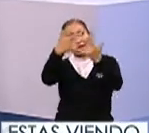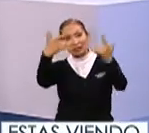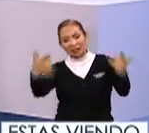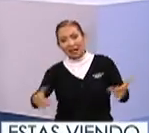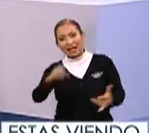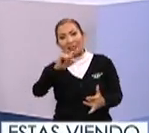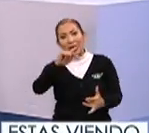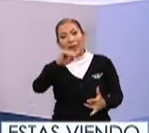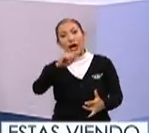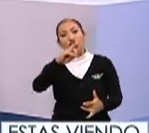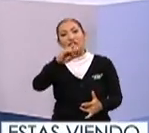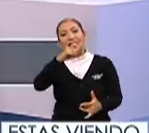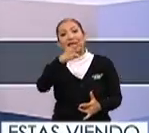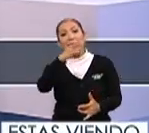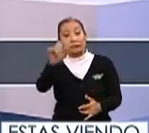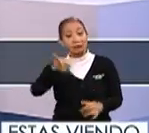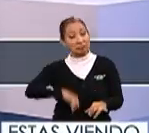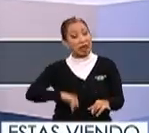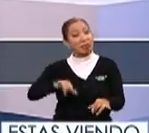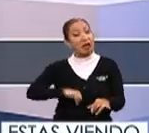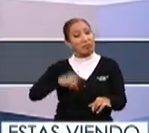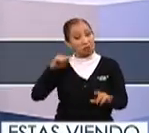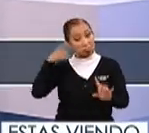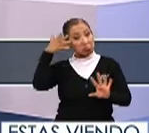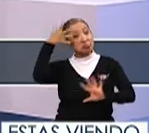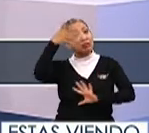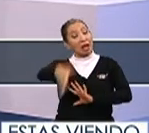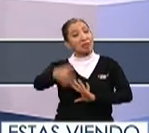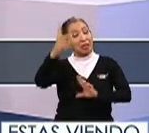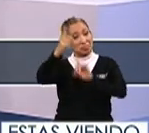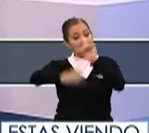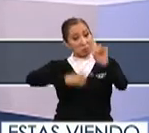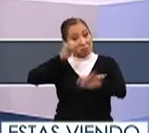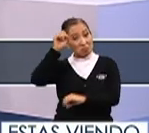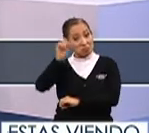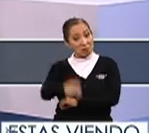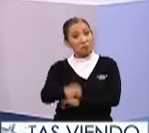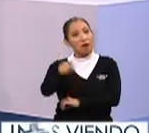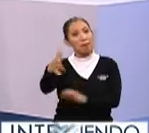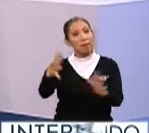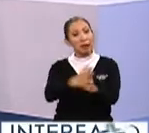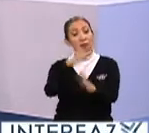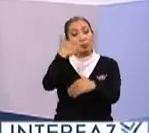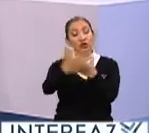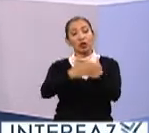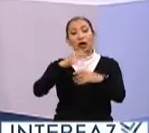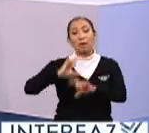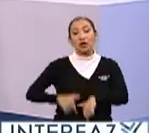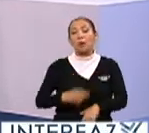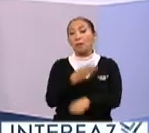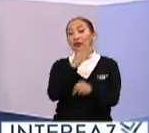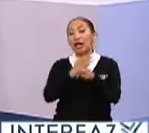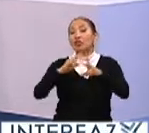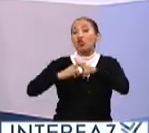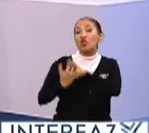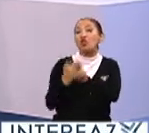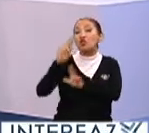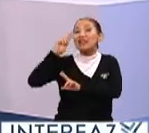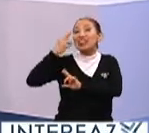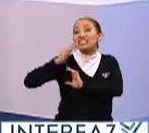historia de Selma Rodríguez un interesante prospecto en esta disciplina deportiva que participara en el campeonato mundial de lucha